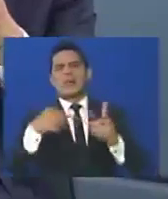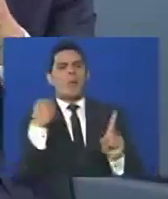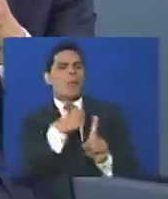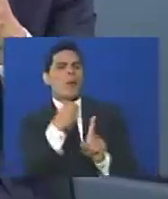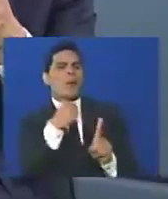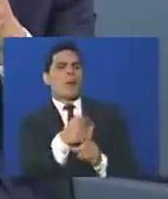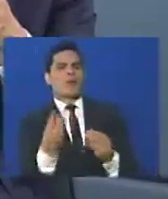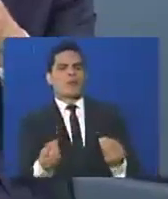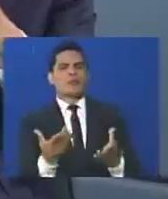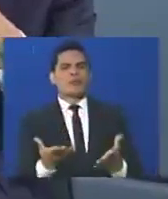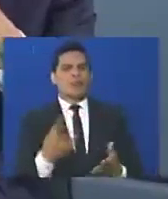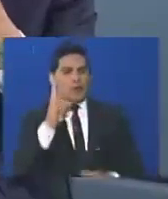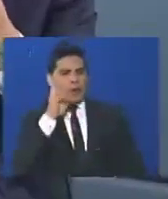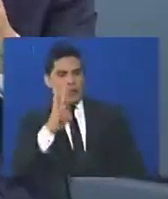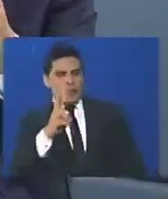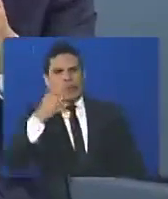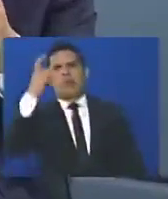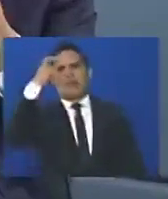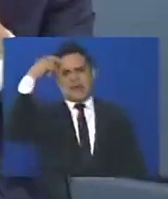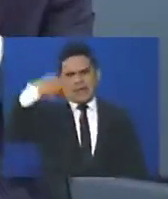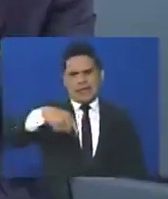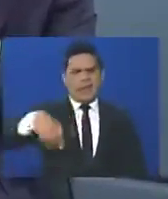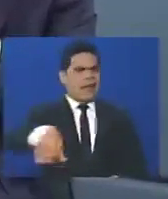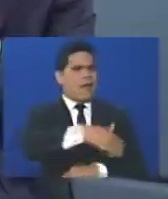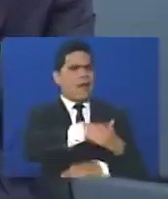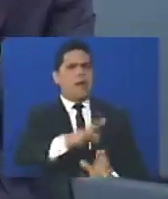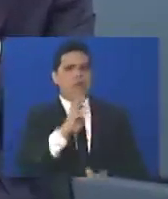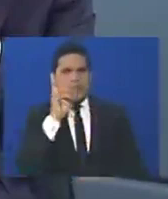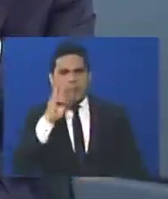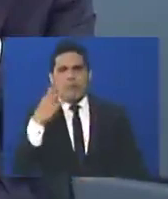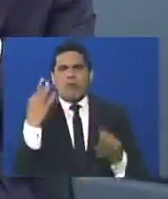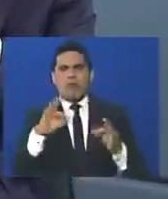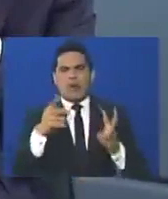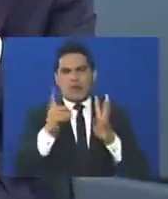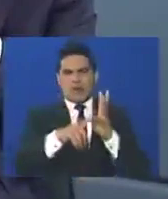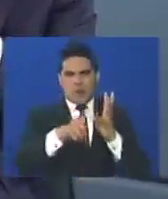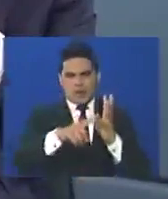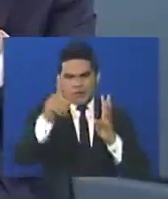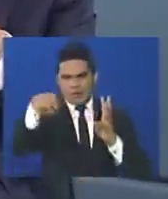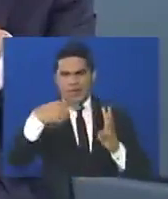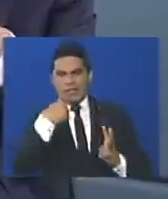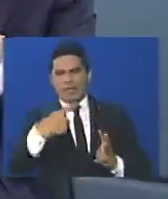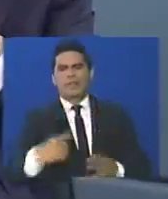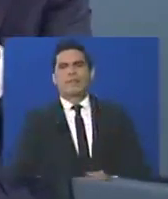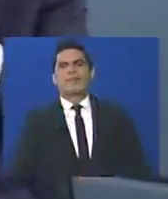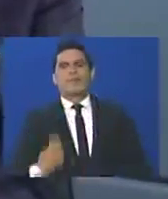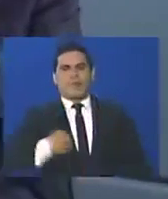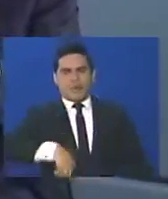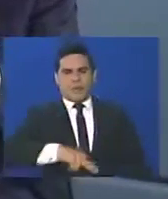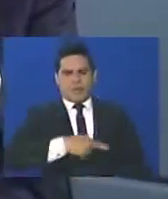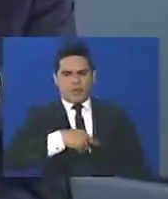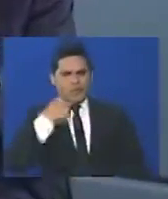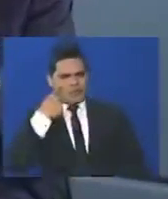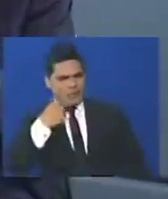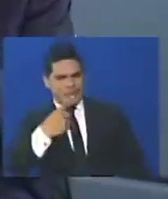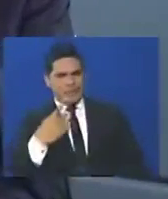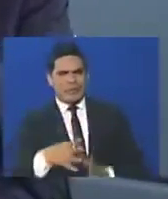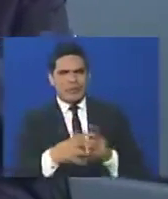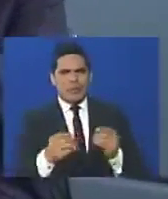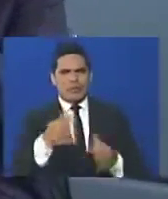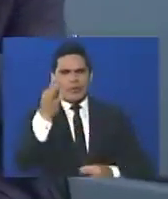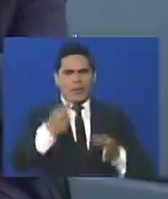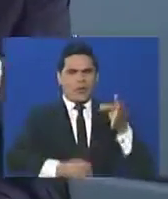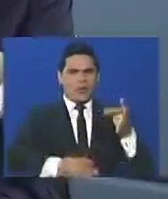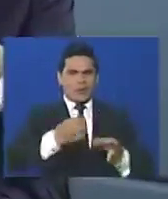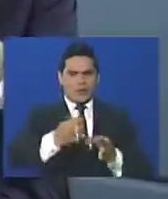las torturas son a la luz del día, es una cosa impresionante. En cuarto lugar, según nuestra realidad jurídica,